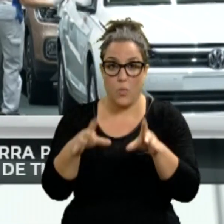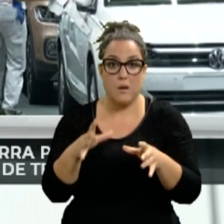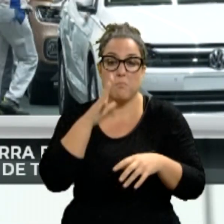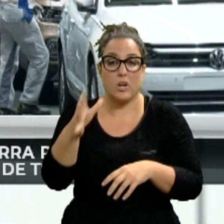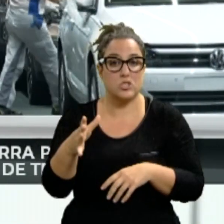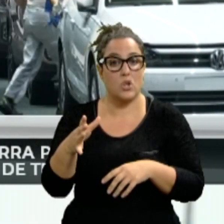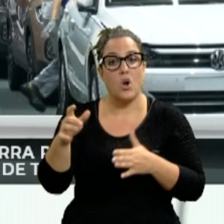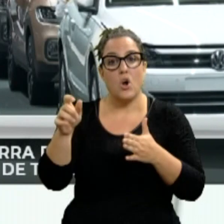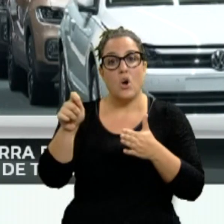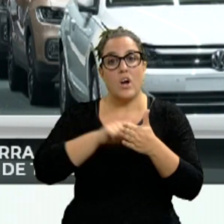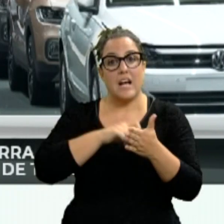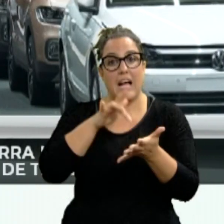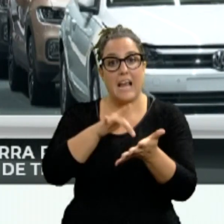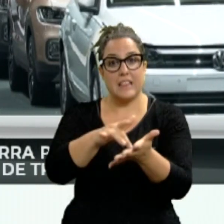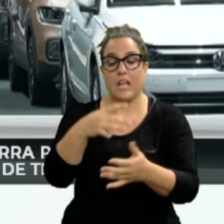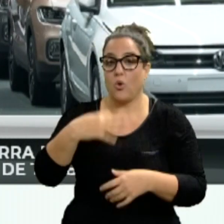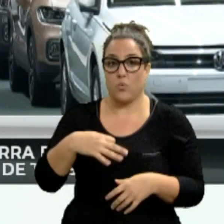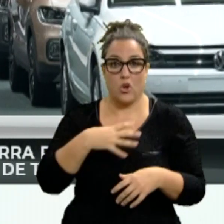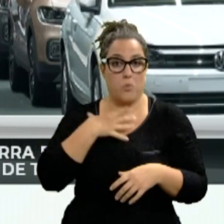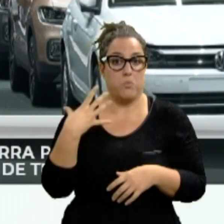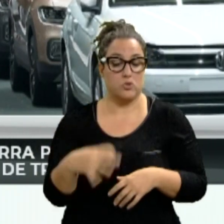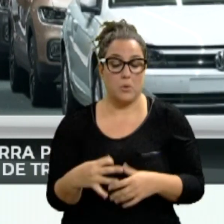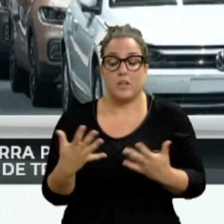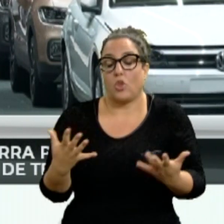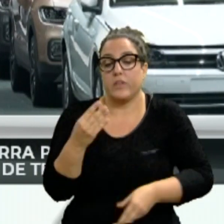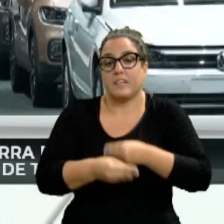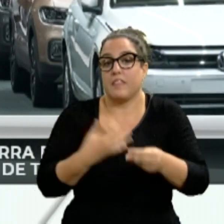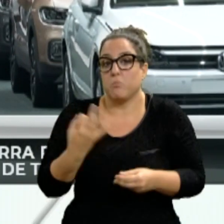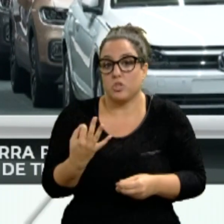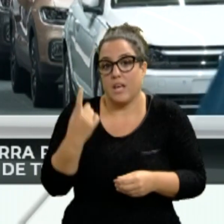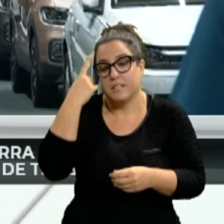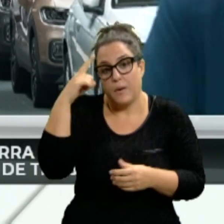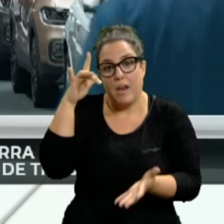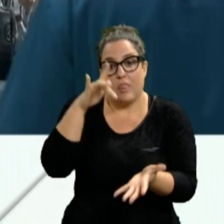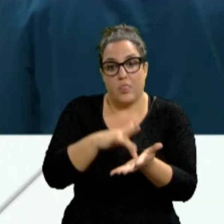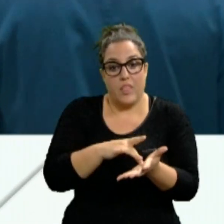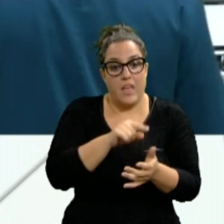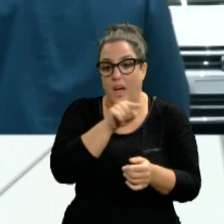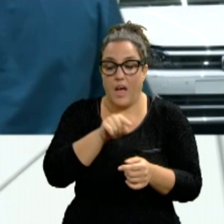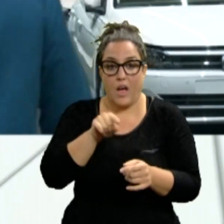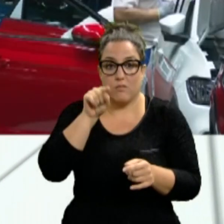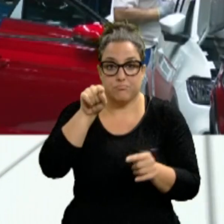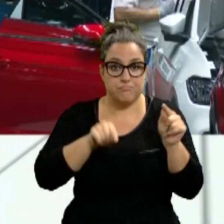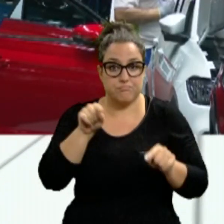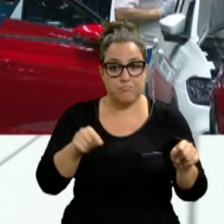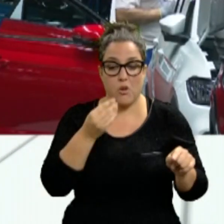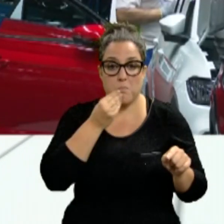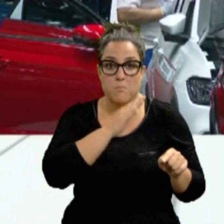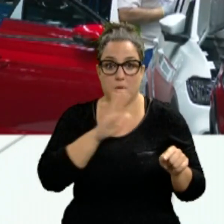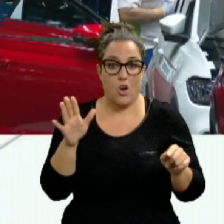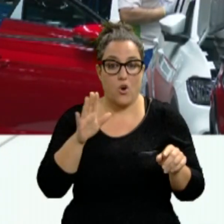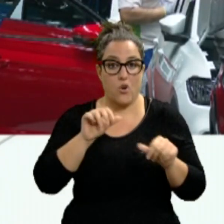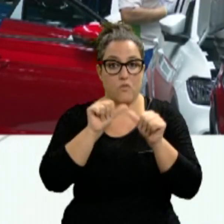calendario posible en estos momentos y lo que tenemos que hacer es, bueno, pues colocar y situar los días de la mejor manera posible e intentar que este